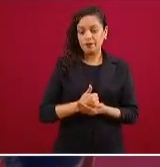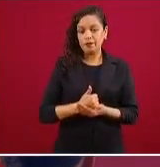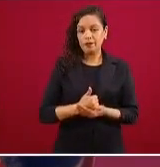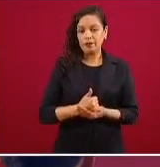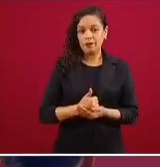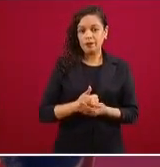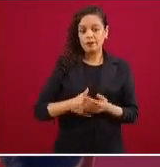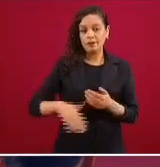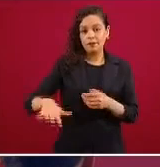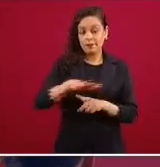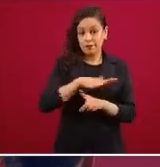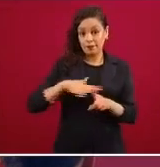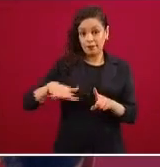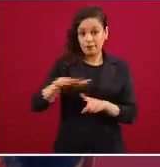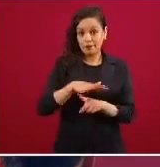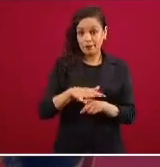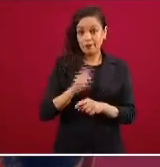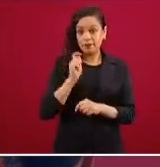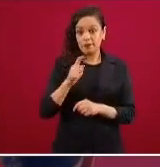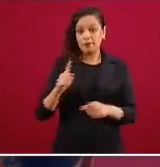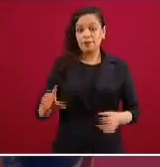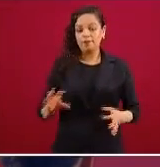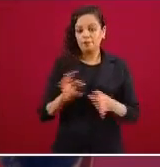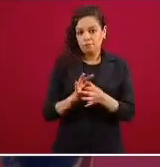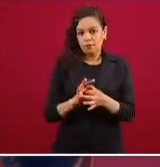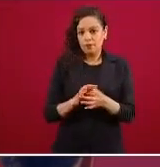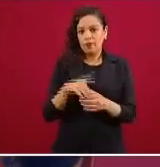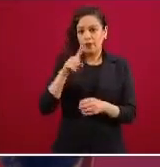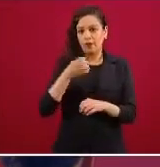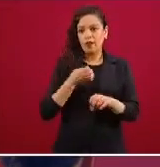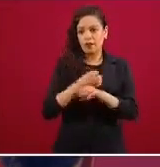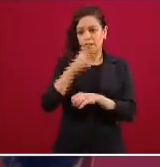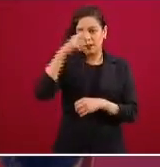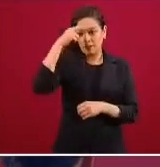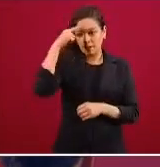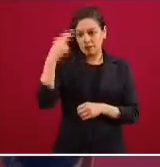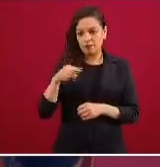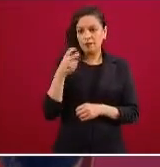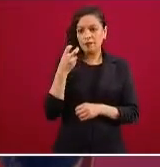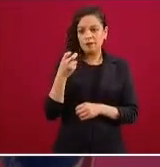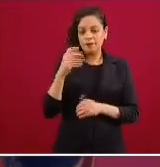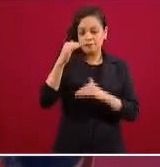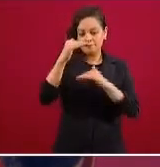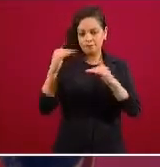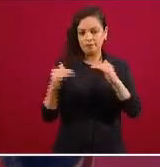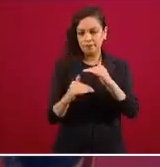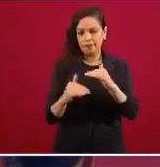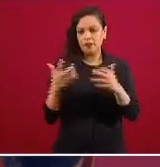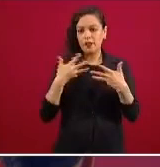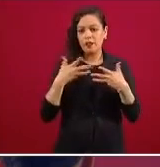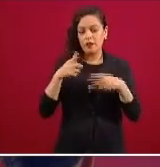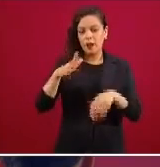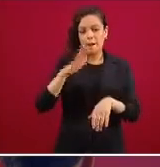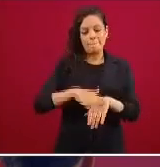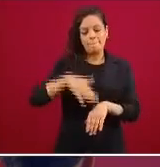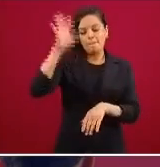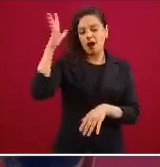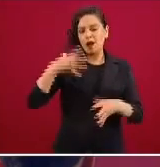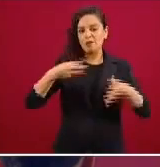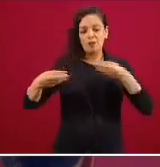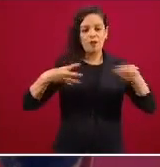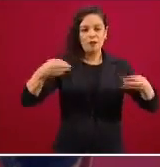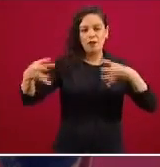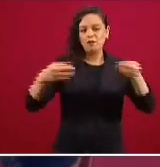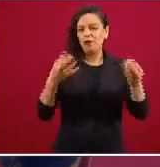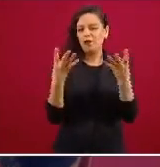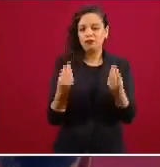pero que pertenece administrativamente al Estado de México, es esta zona, esta región, donde tenemos la máxima transmisión. Por